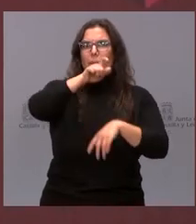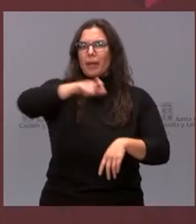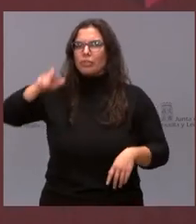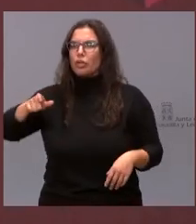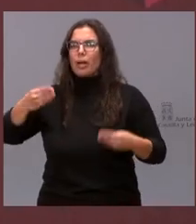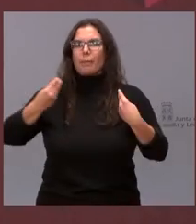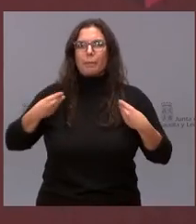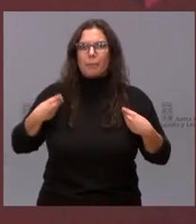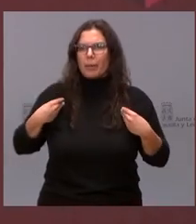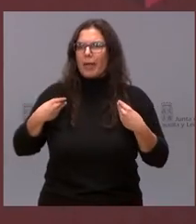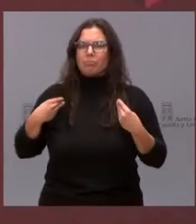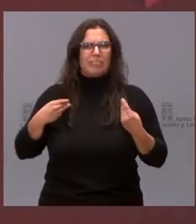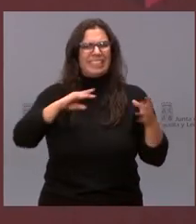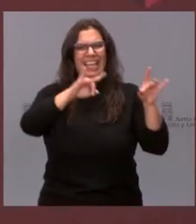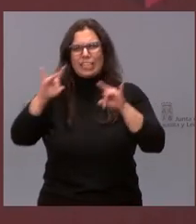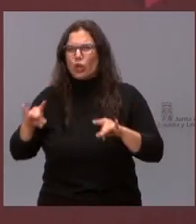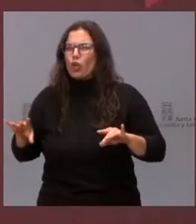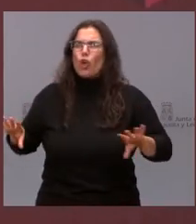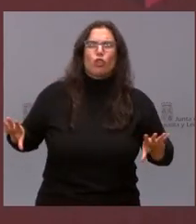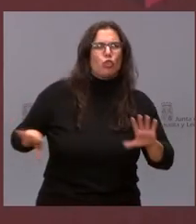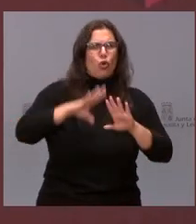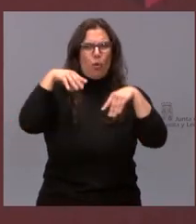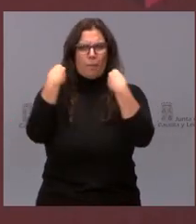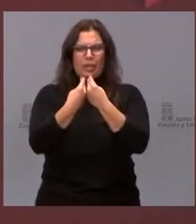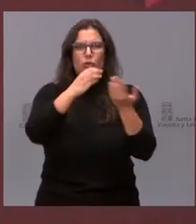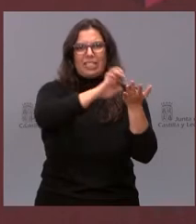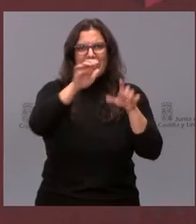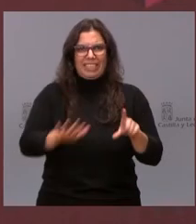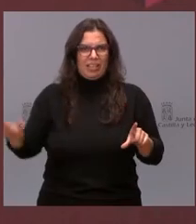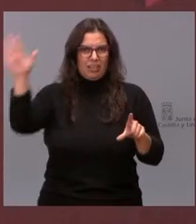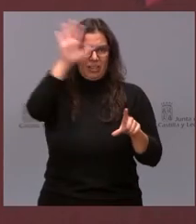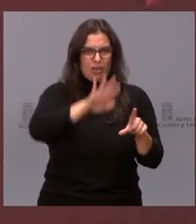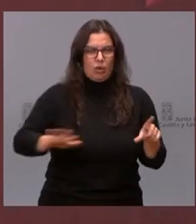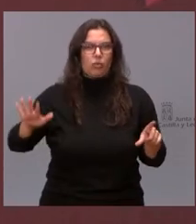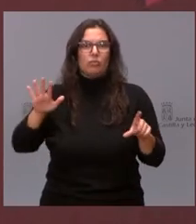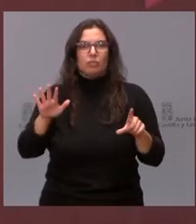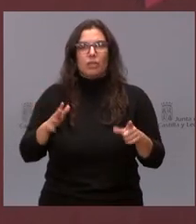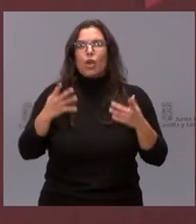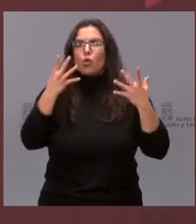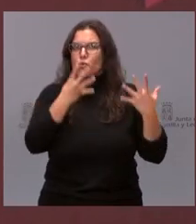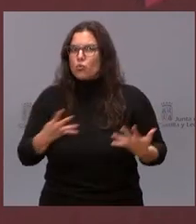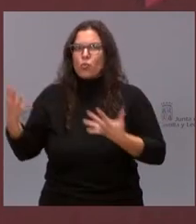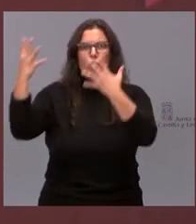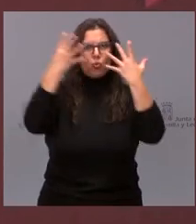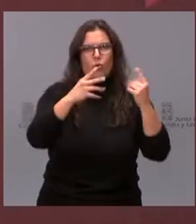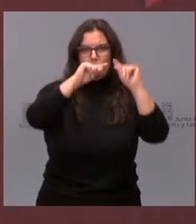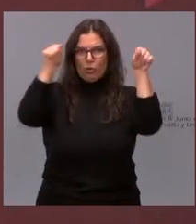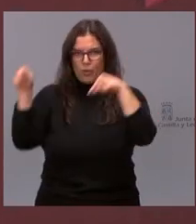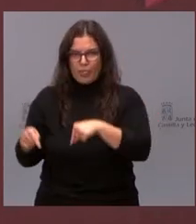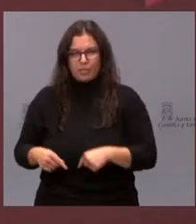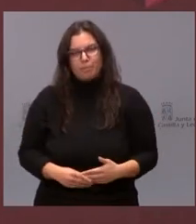que viven en los 2.248 ayuntamientos de la comunidad autónoma de las nueve provincias de Castilla y León.